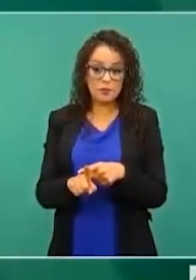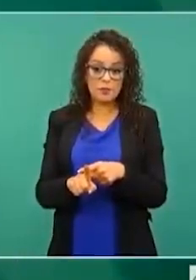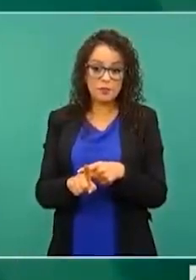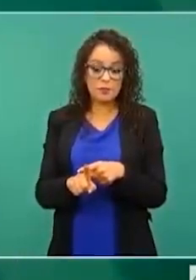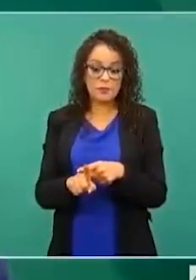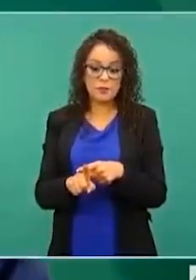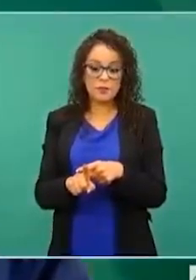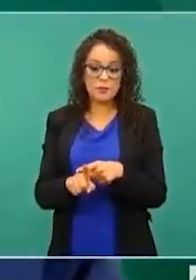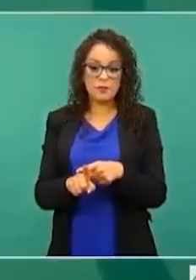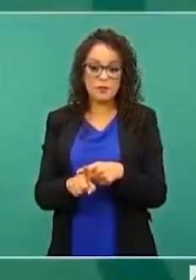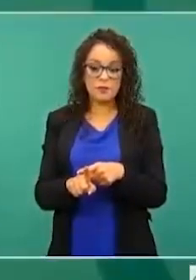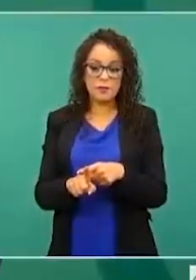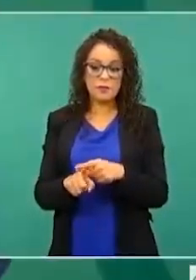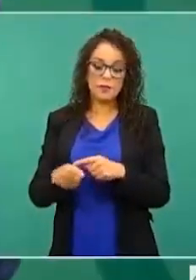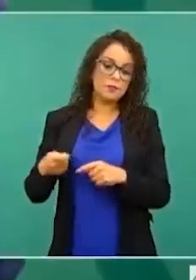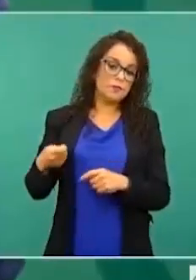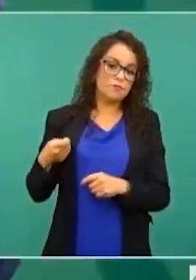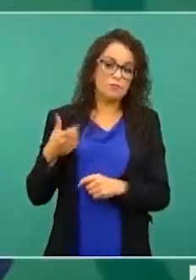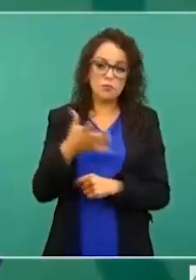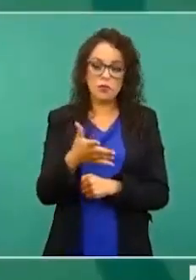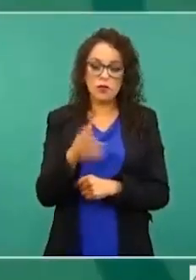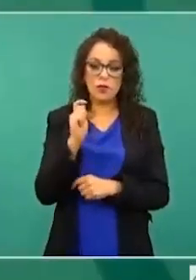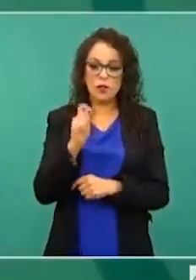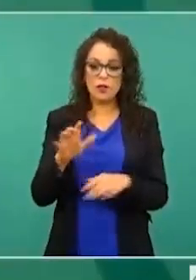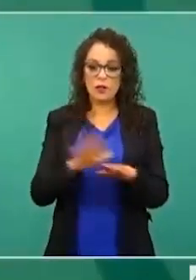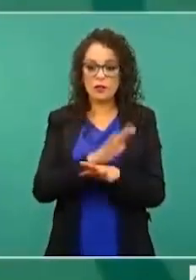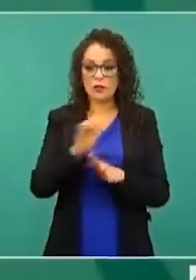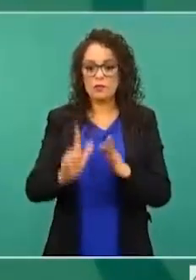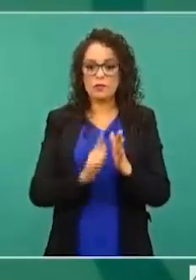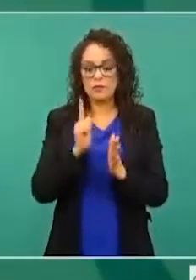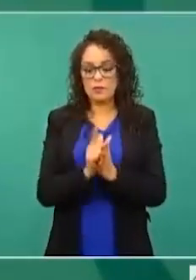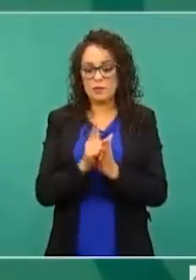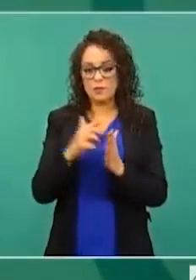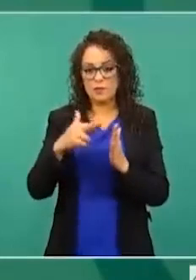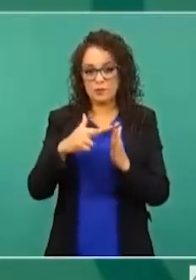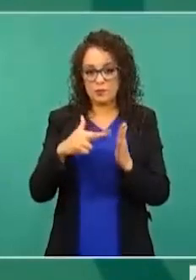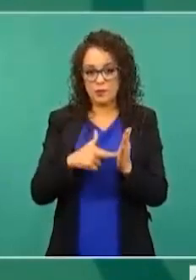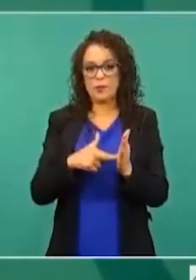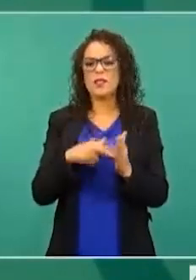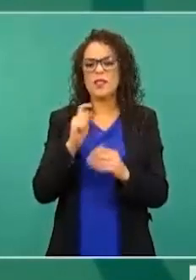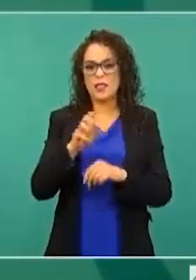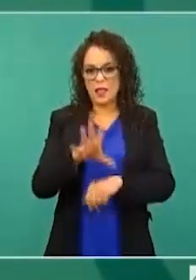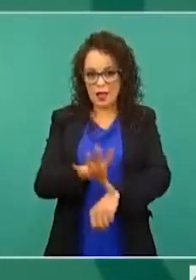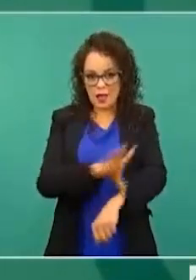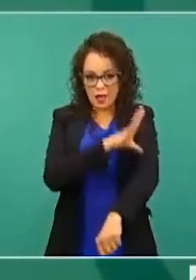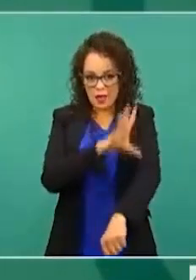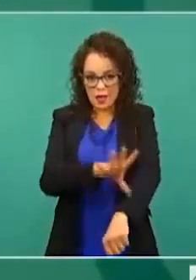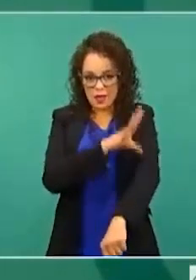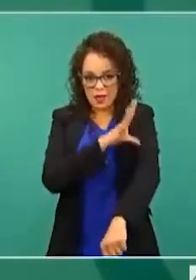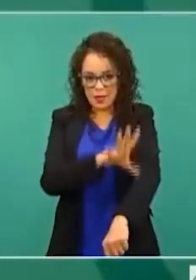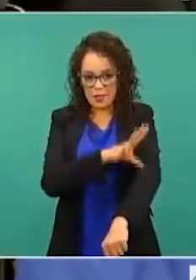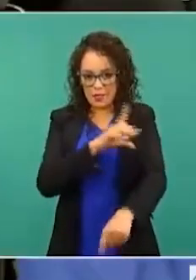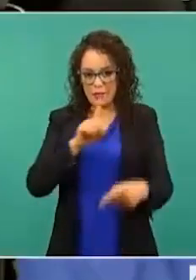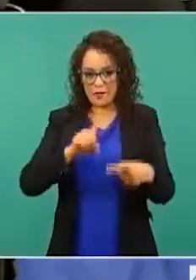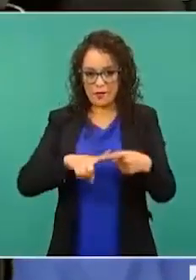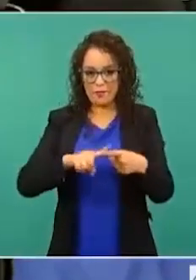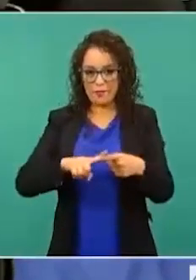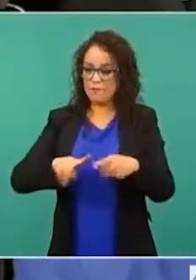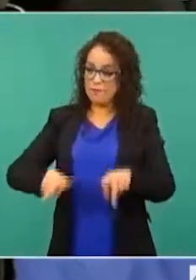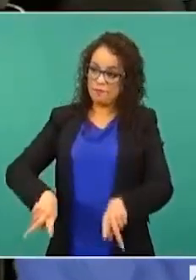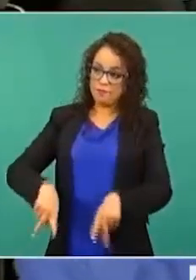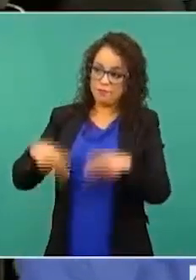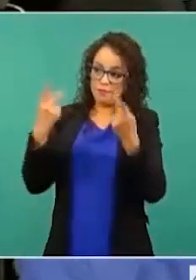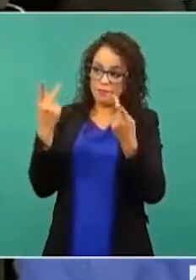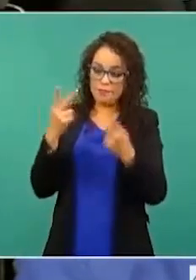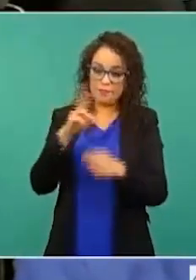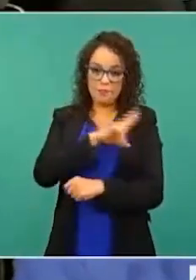reforma energética a la privatización del petróleo,